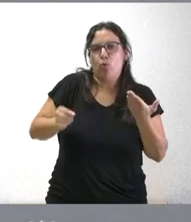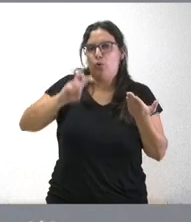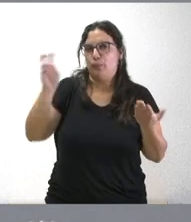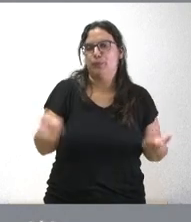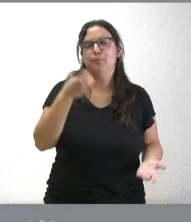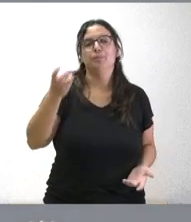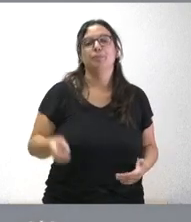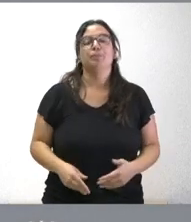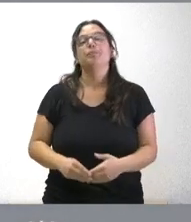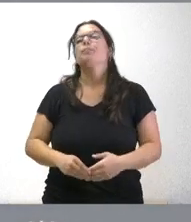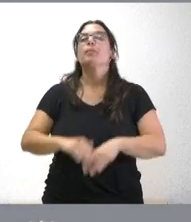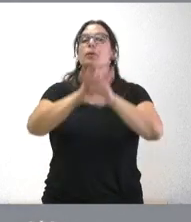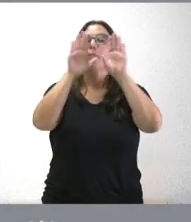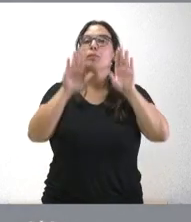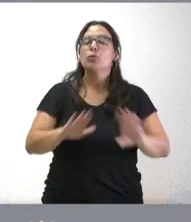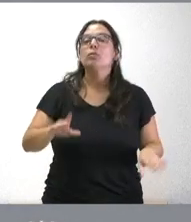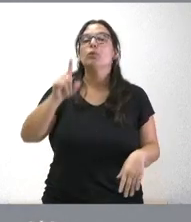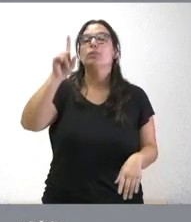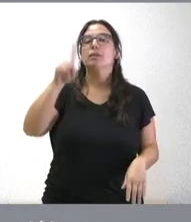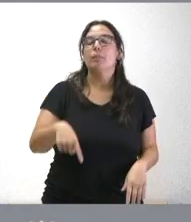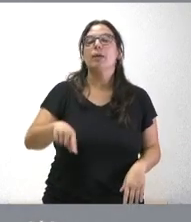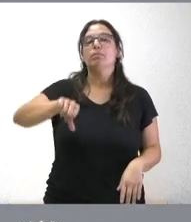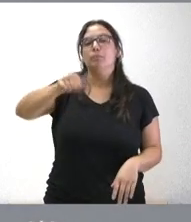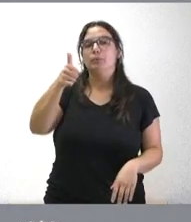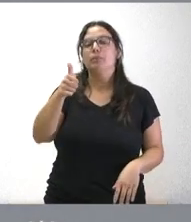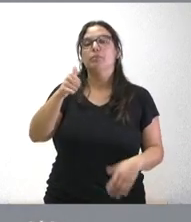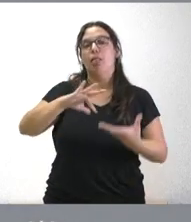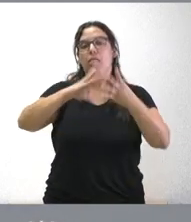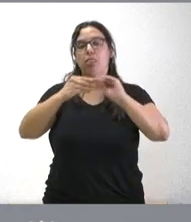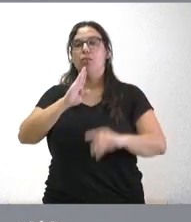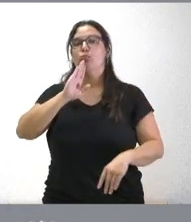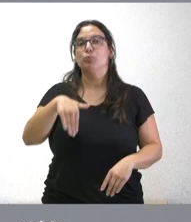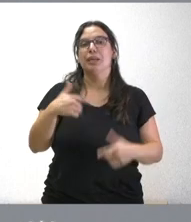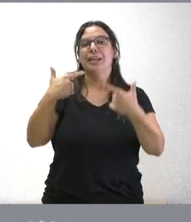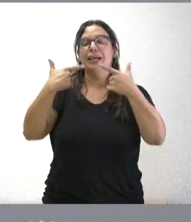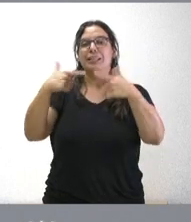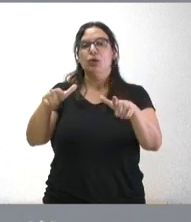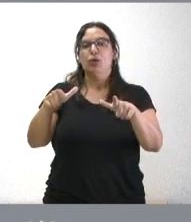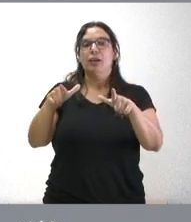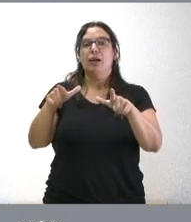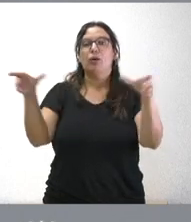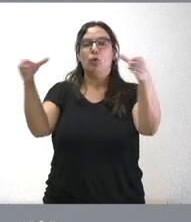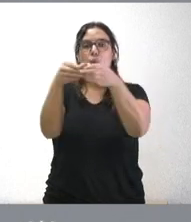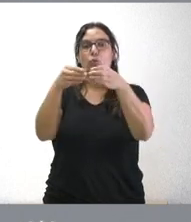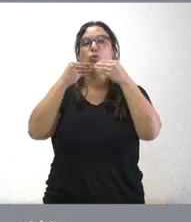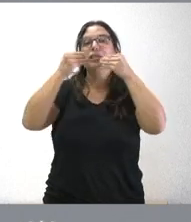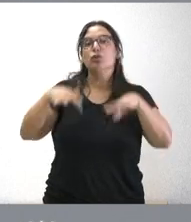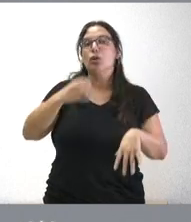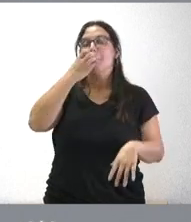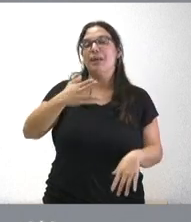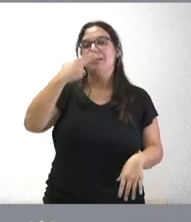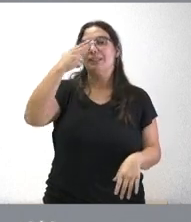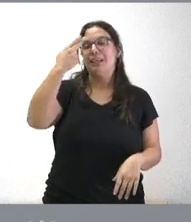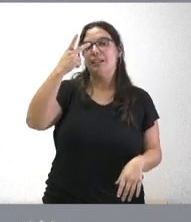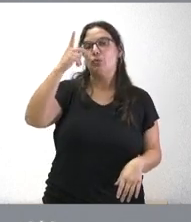y finalmente también se aprueba la adecuación de la categoría de conjunto histórico del bien de interés cultural de la vía del